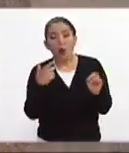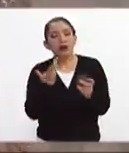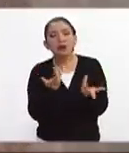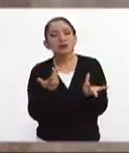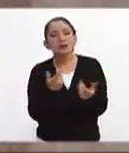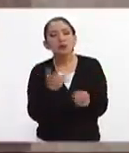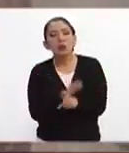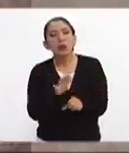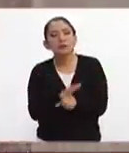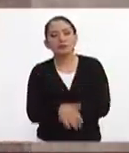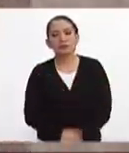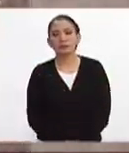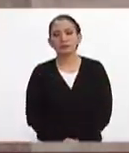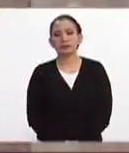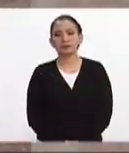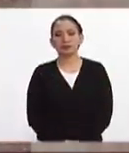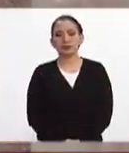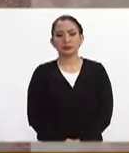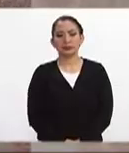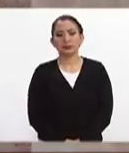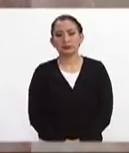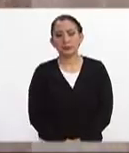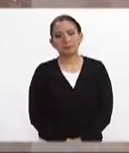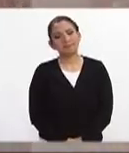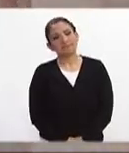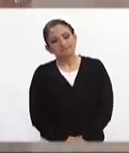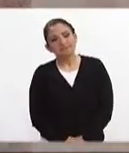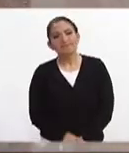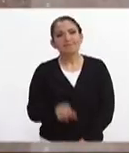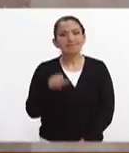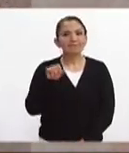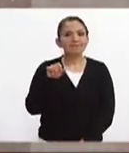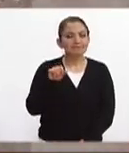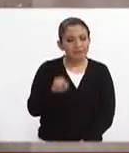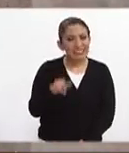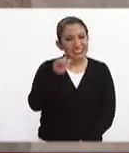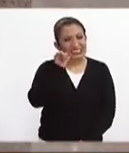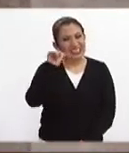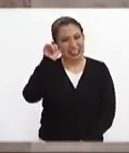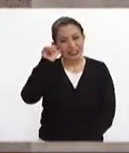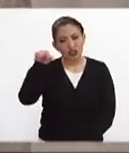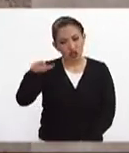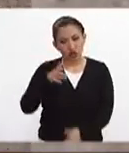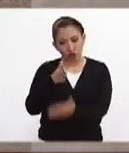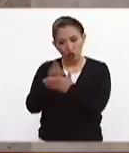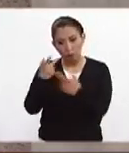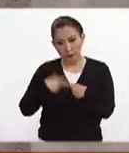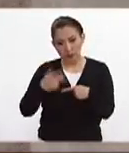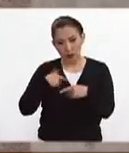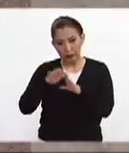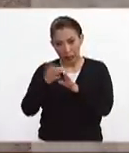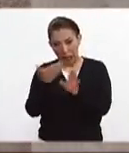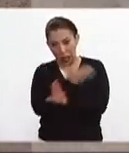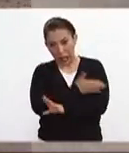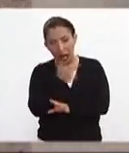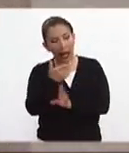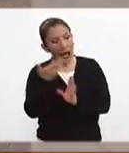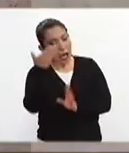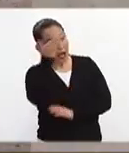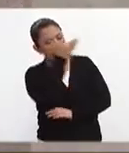procedimiento que están siguiendo? Sí, estuve yo el día de ayer con estas personas. Ya habíamos solicitado